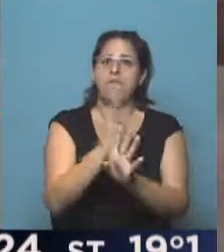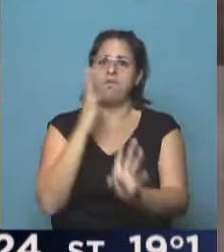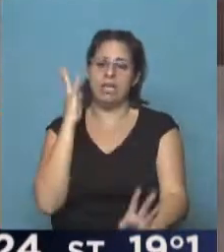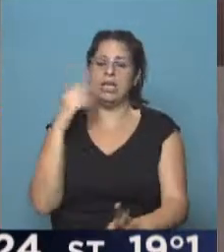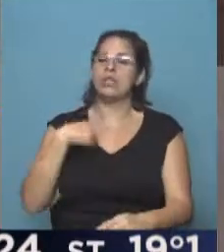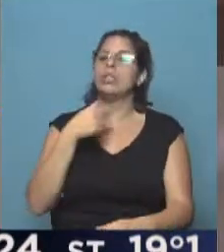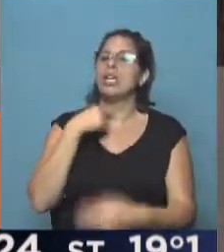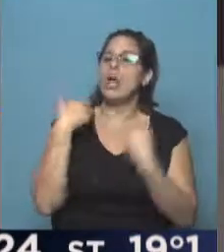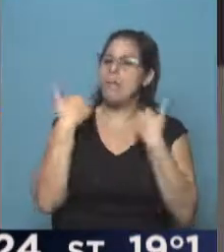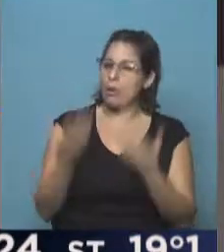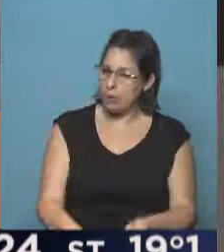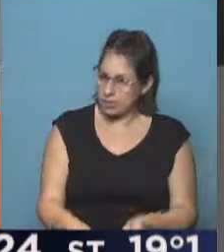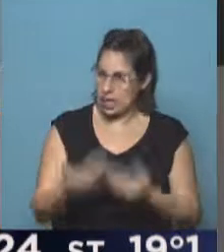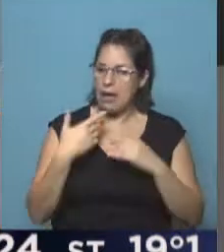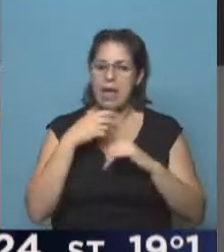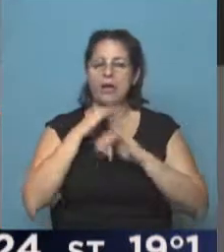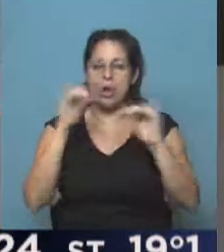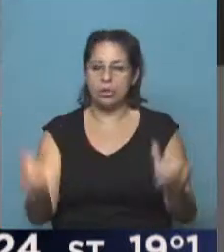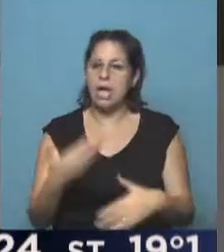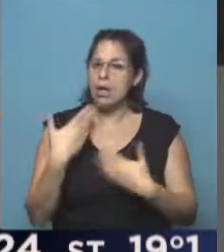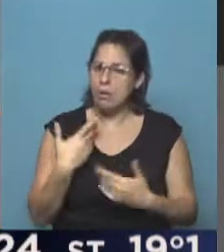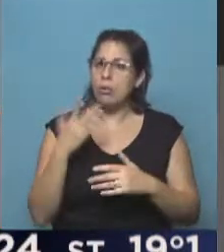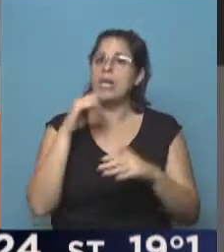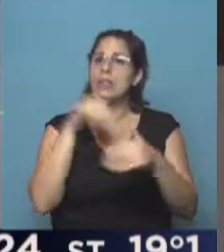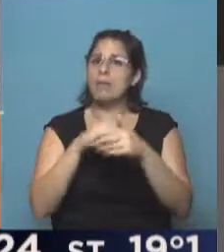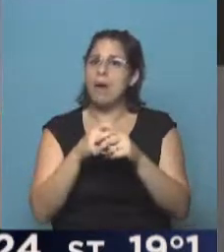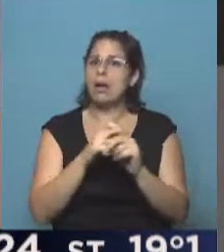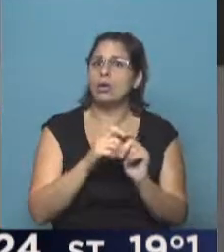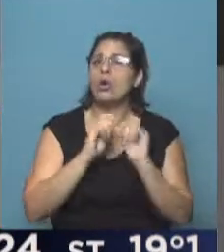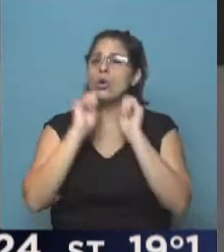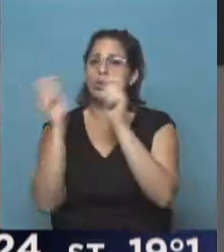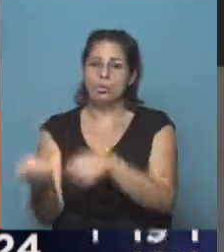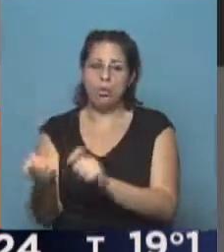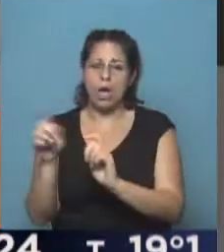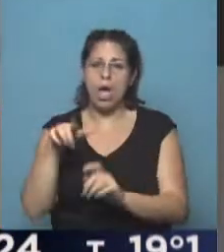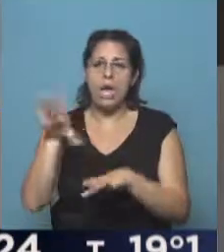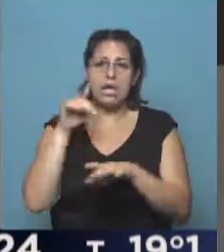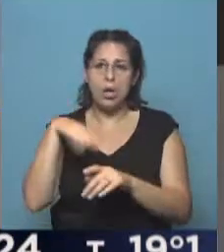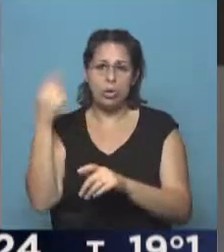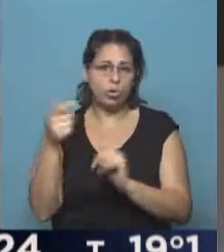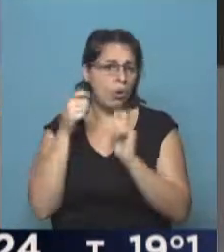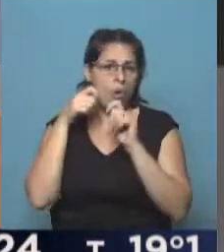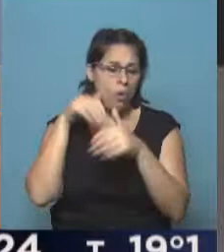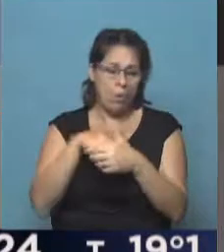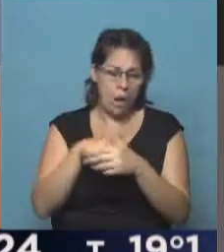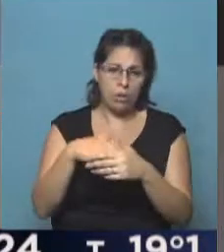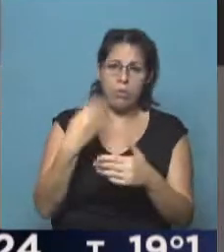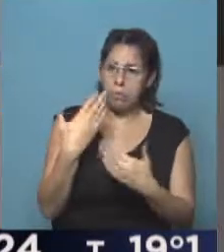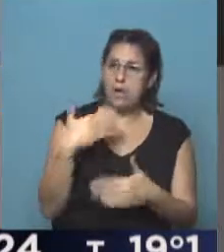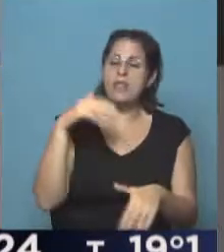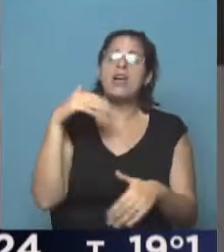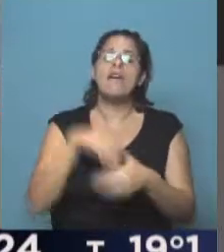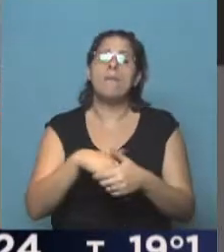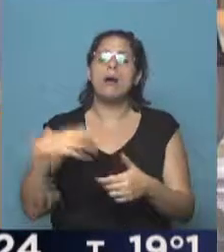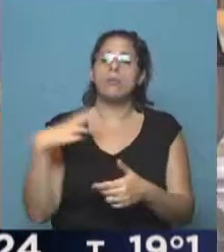quiero aprovechar para pasar el mensaje que pueden cambiarse de banco. Se pueden cambiar de banco, pueden elegir otro banco, puede ser público o